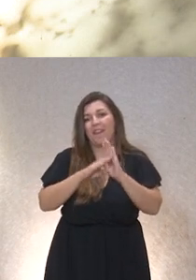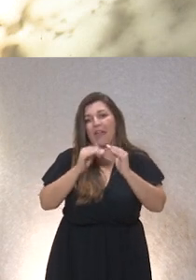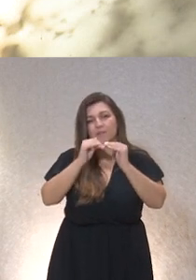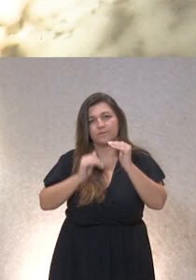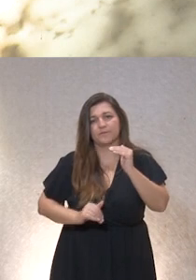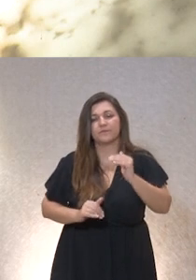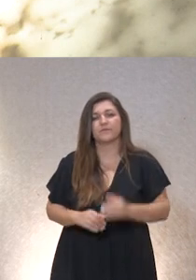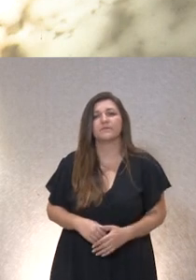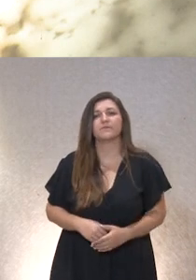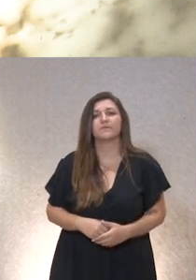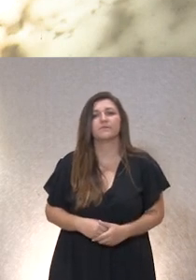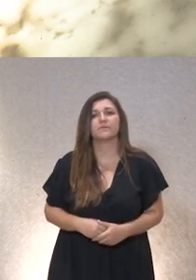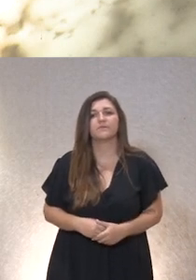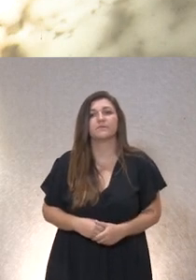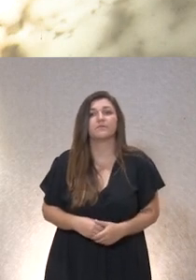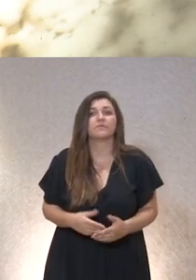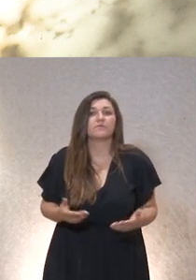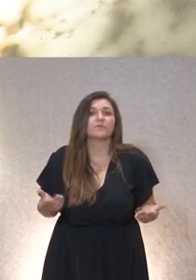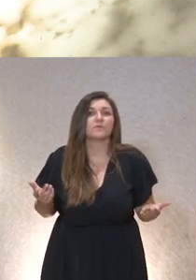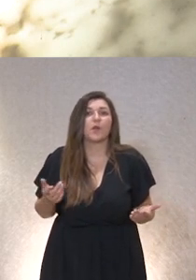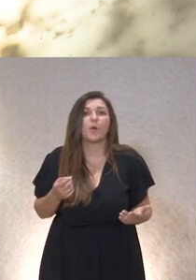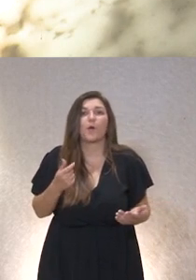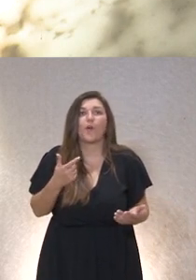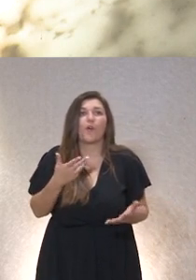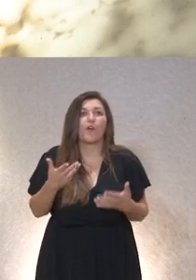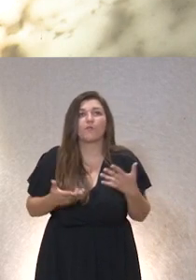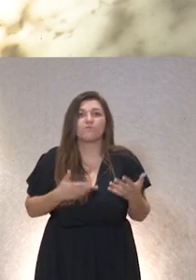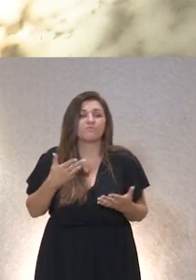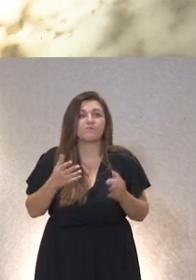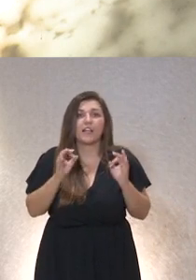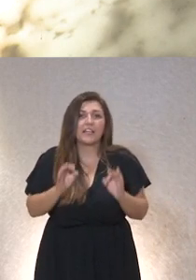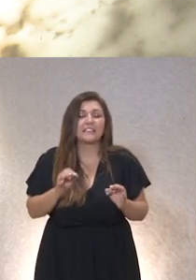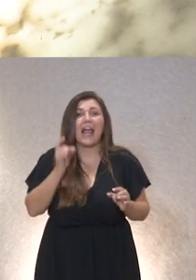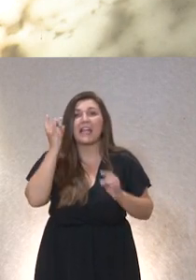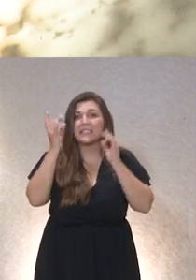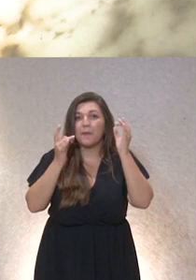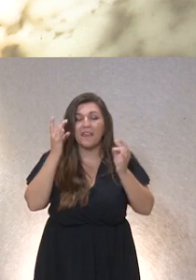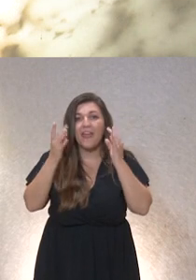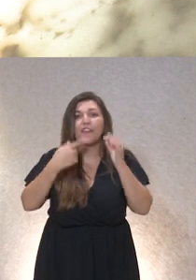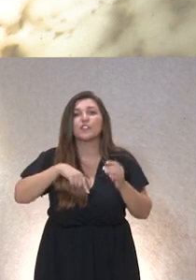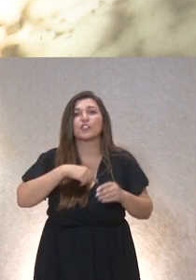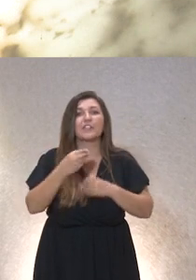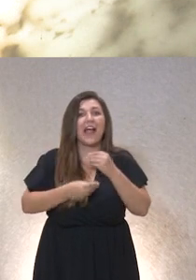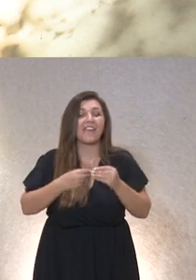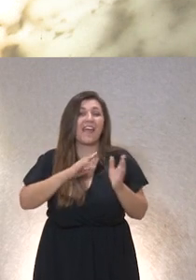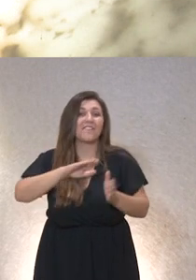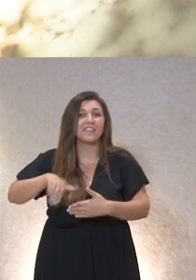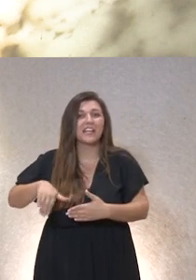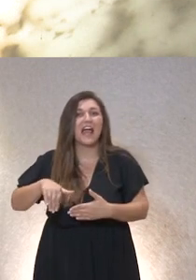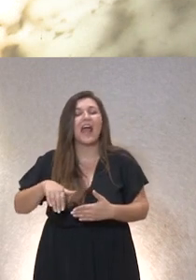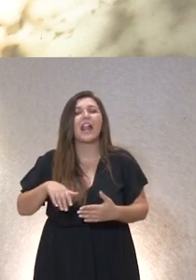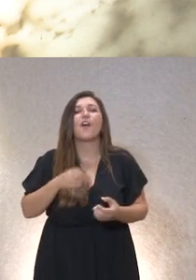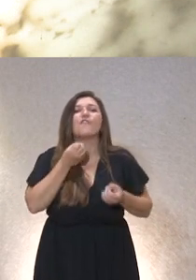sentido bueno un poquito un poquito eso las actividades que llevamos a cabo al final pues fue recabar